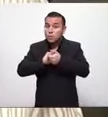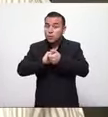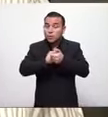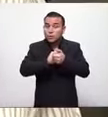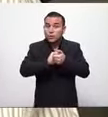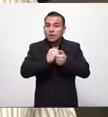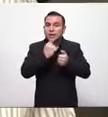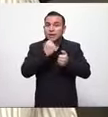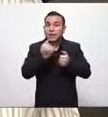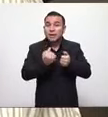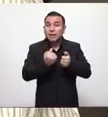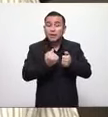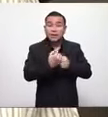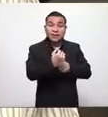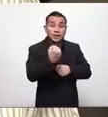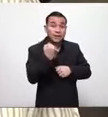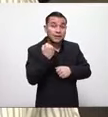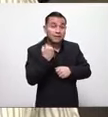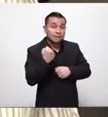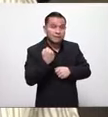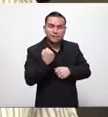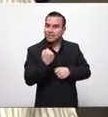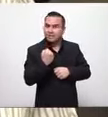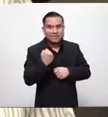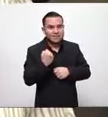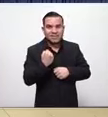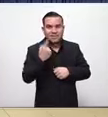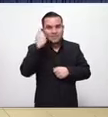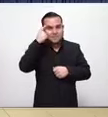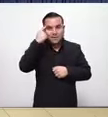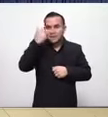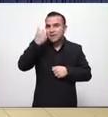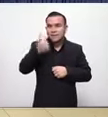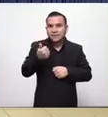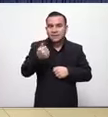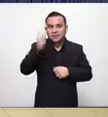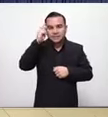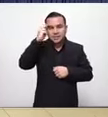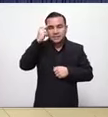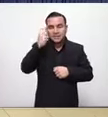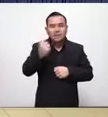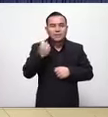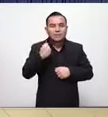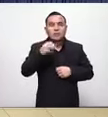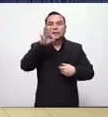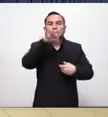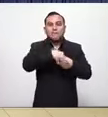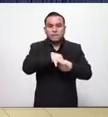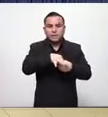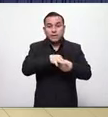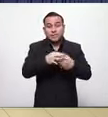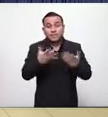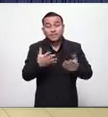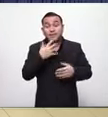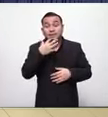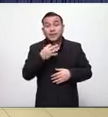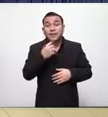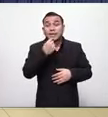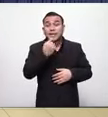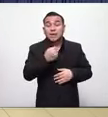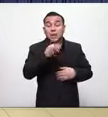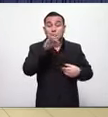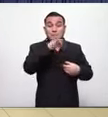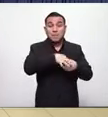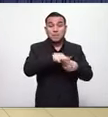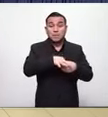el cual muchas veces lo importante no es tener la razón sino tener los votos allá están los